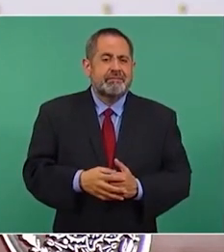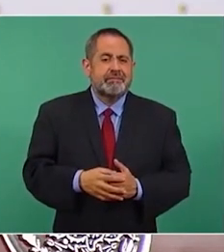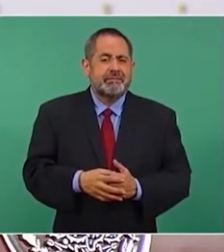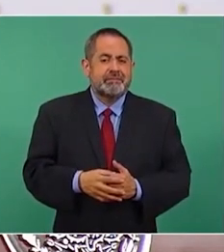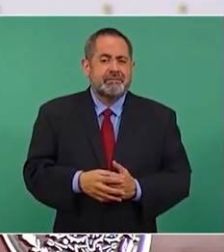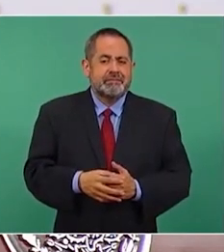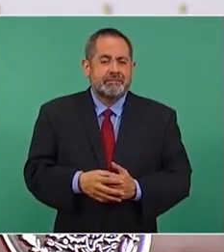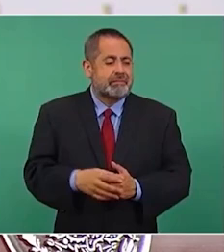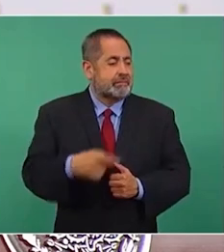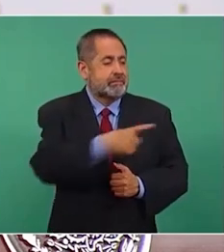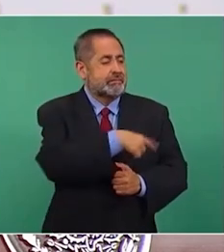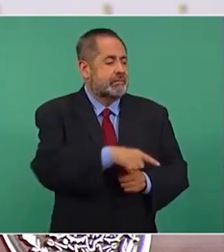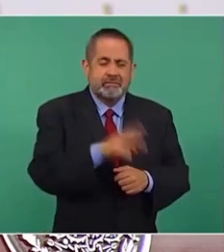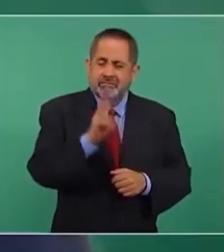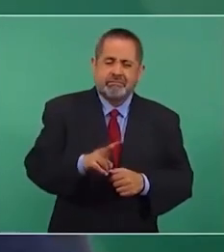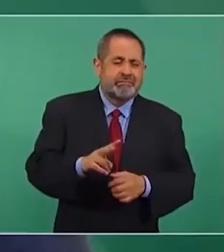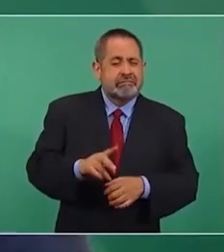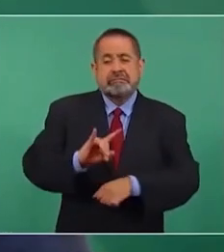Simulando